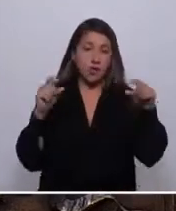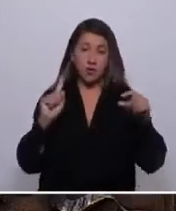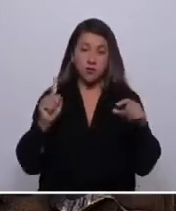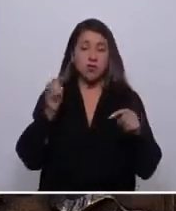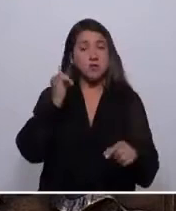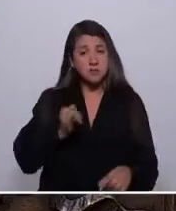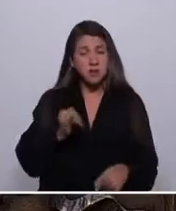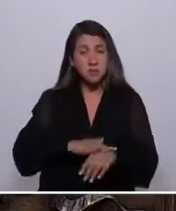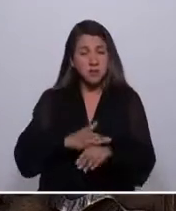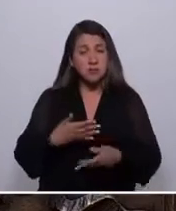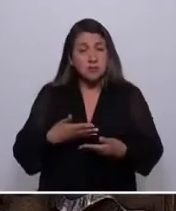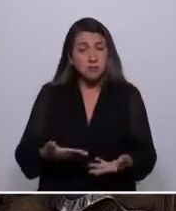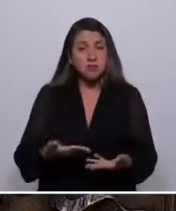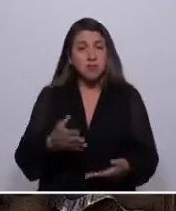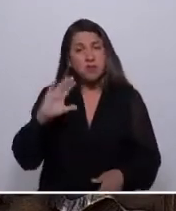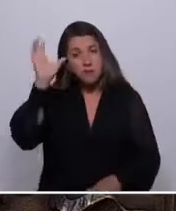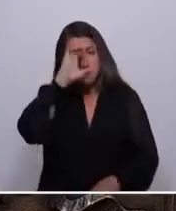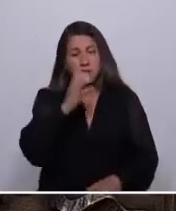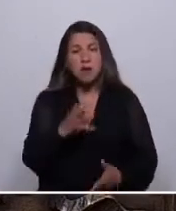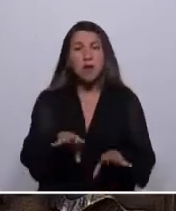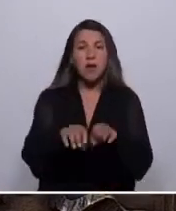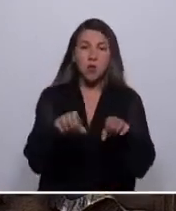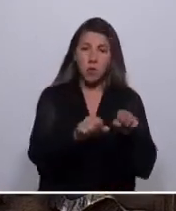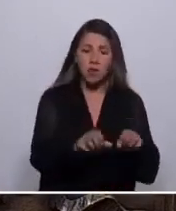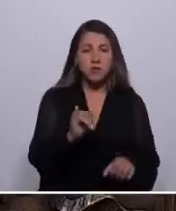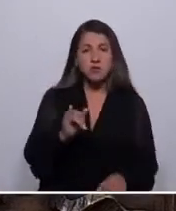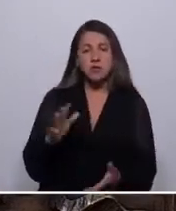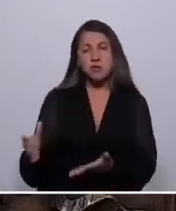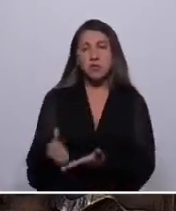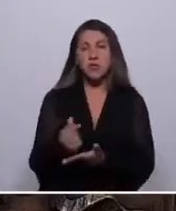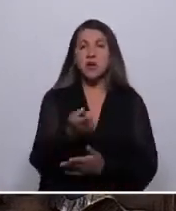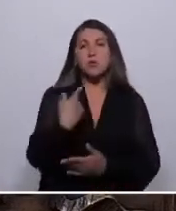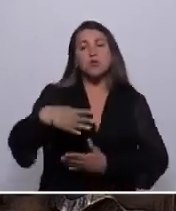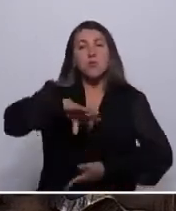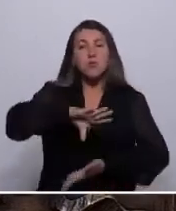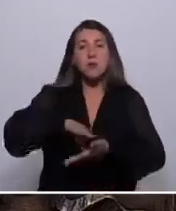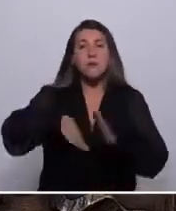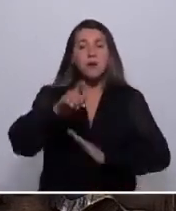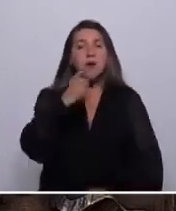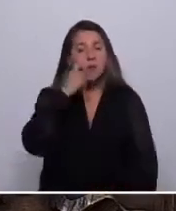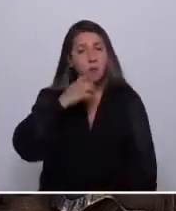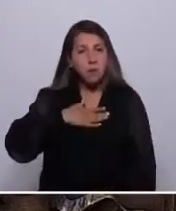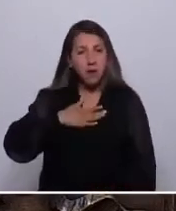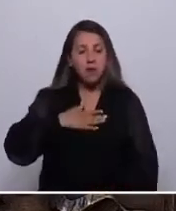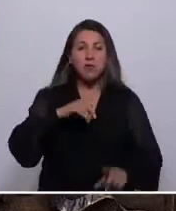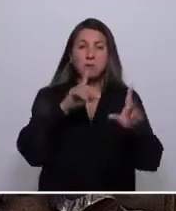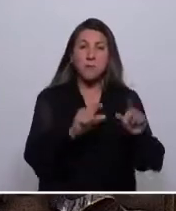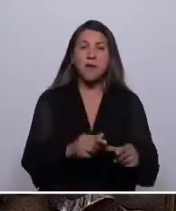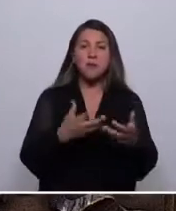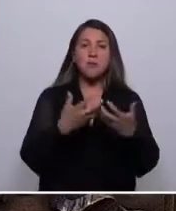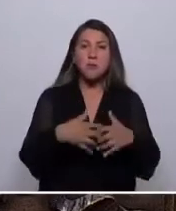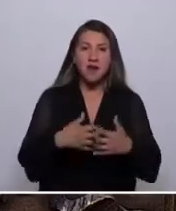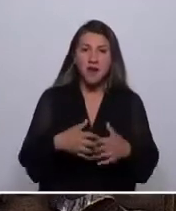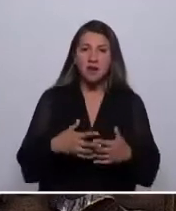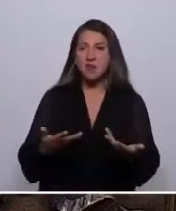estaré dispuesto a buscar los grandes acuerdos para que nuestro país sea más humano, menos mecanicista.